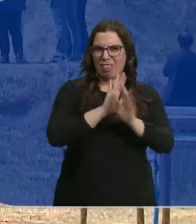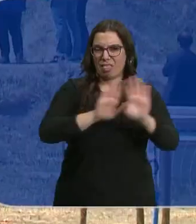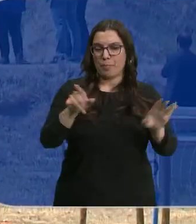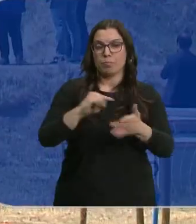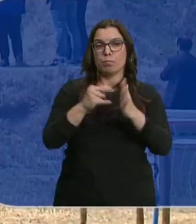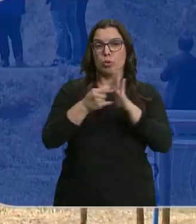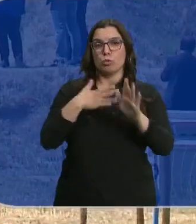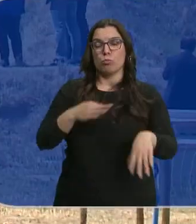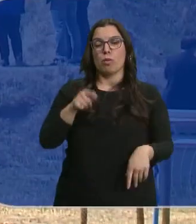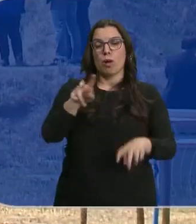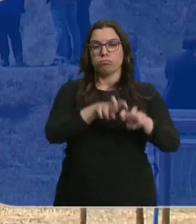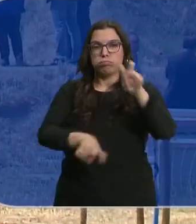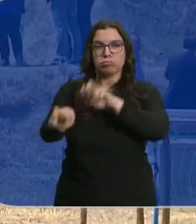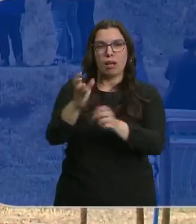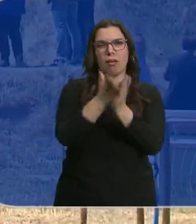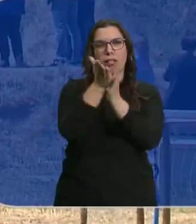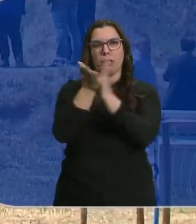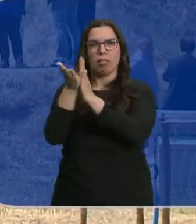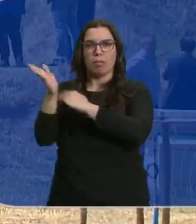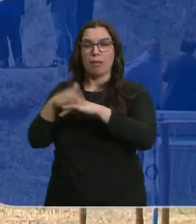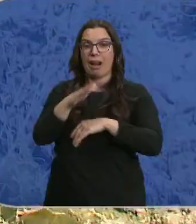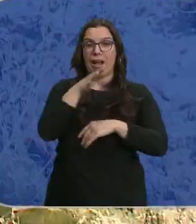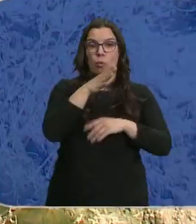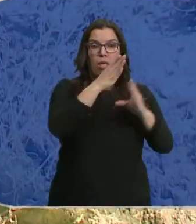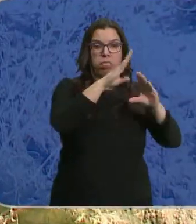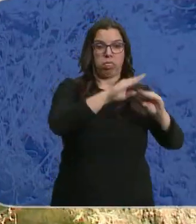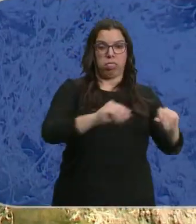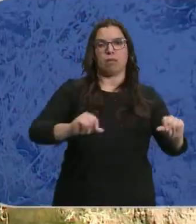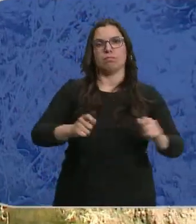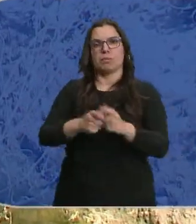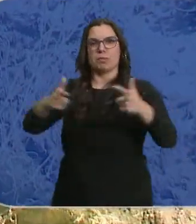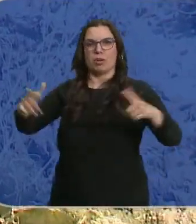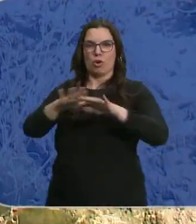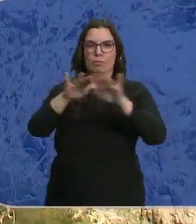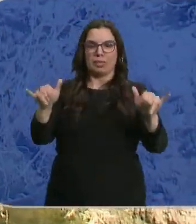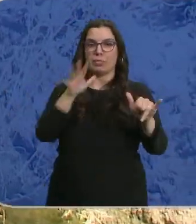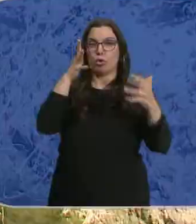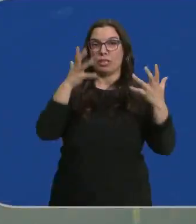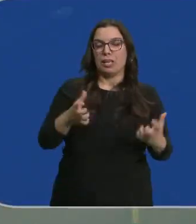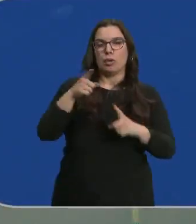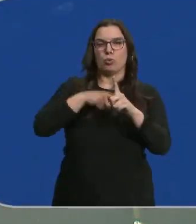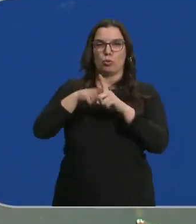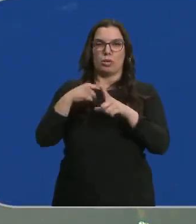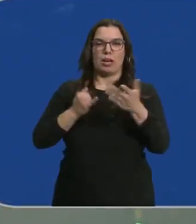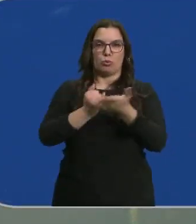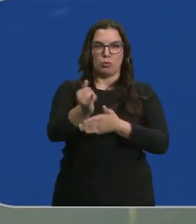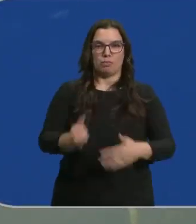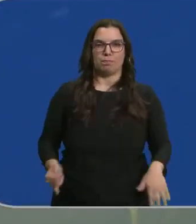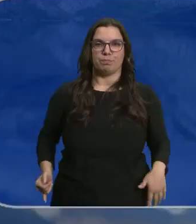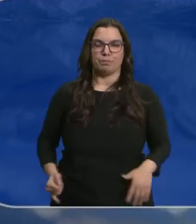Este proyecto permite explorar las posibilidades de rellenar los acuíferos como solución a la sequía y a los usos agrícolas del agua.